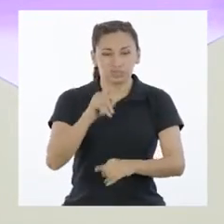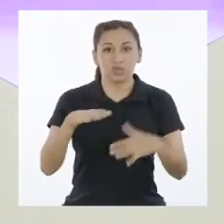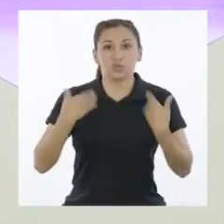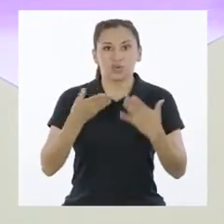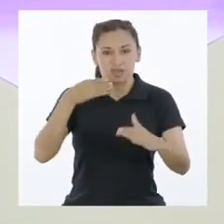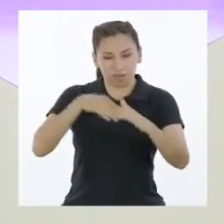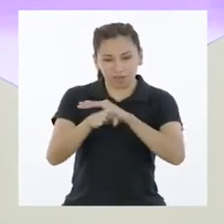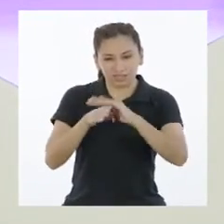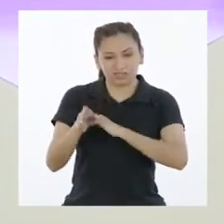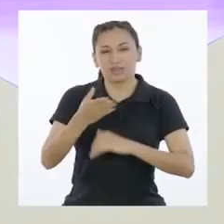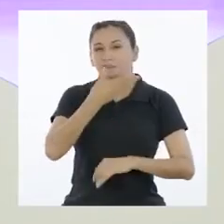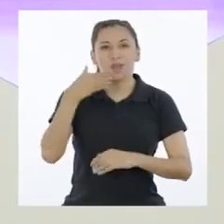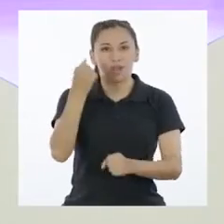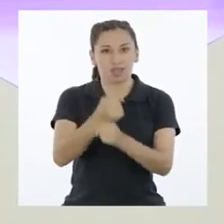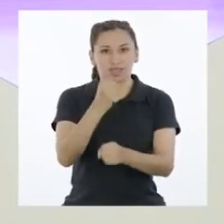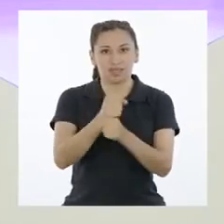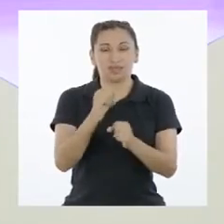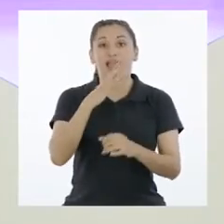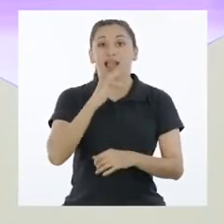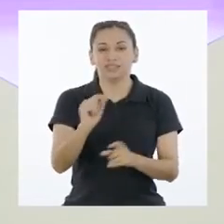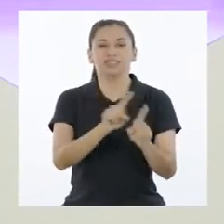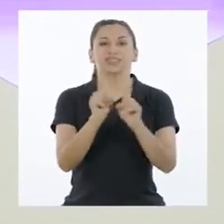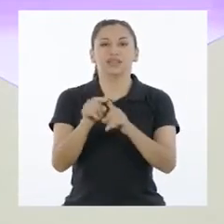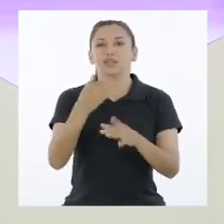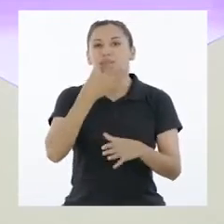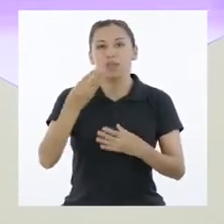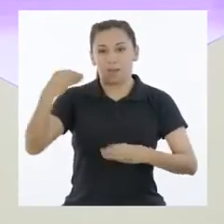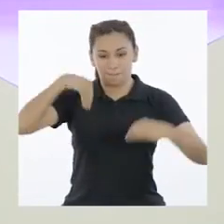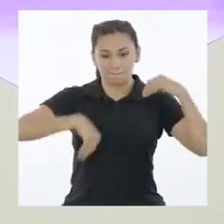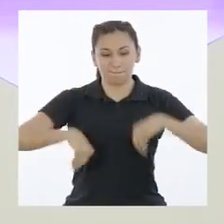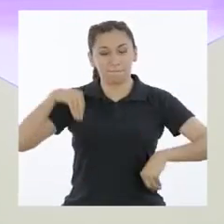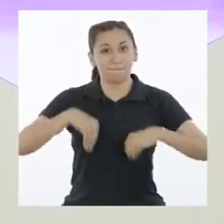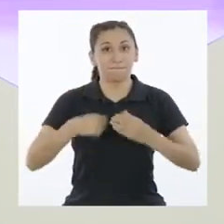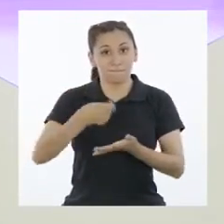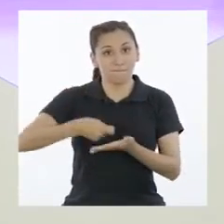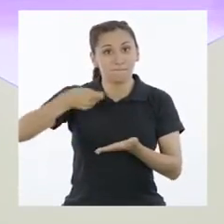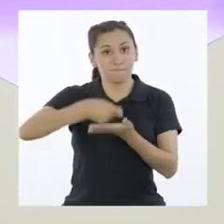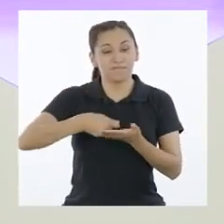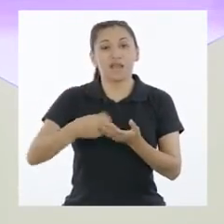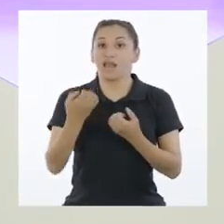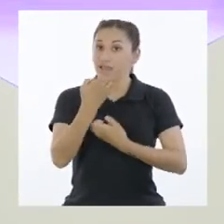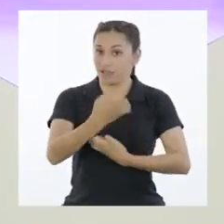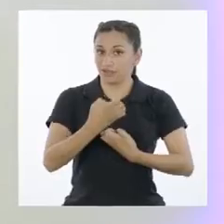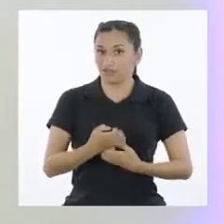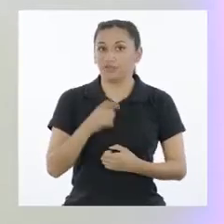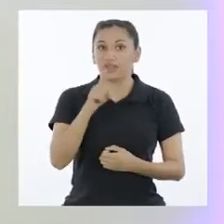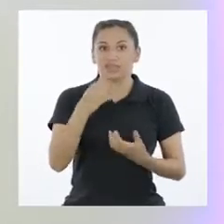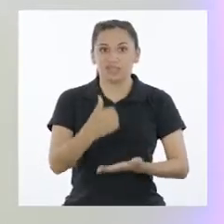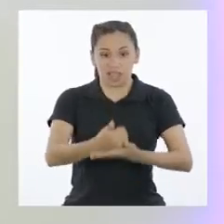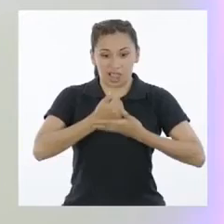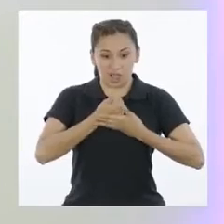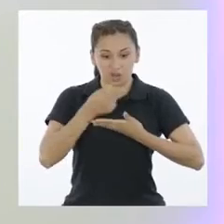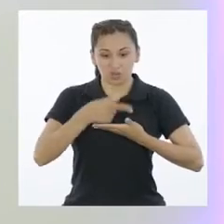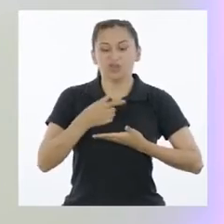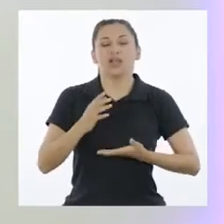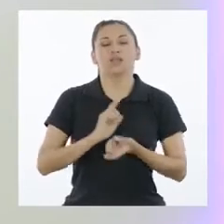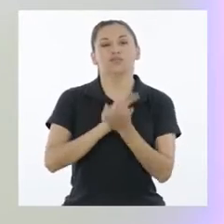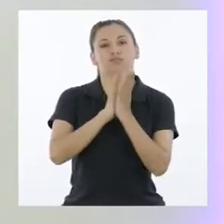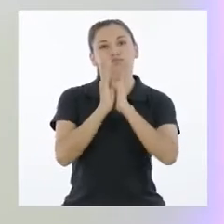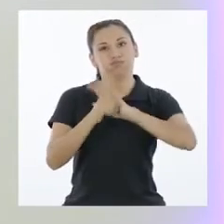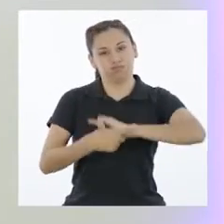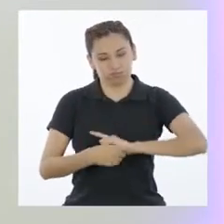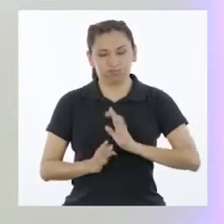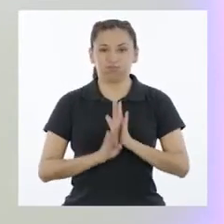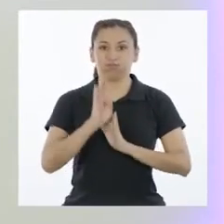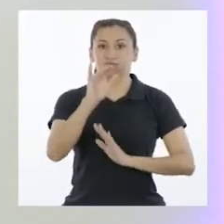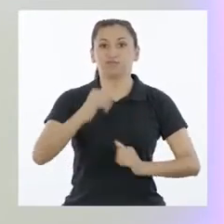posibilidades de acceder a mejores trabajos y así también a mejores ingresos económicos Lo cual les permitirá mejorar su